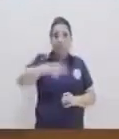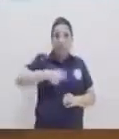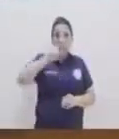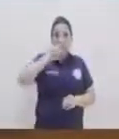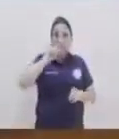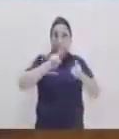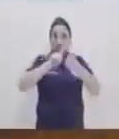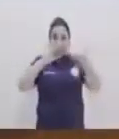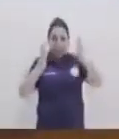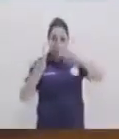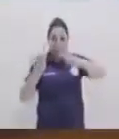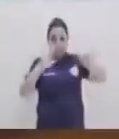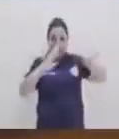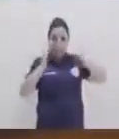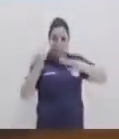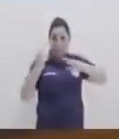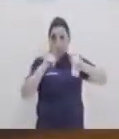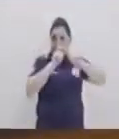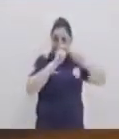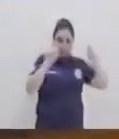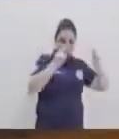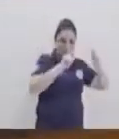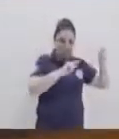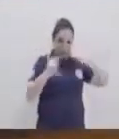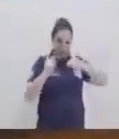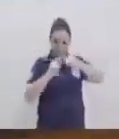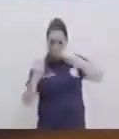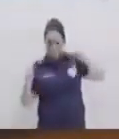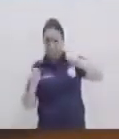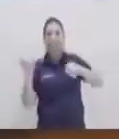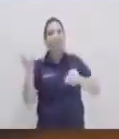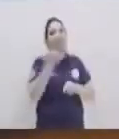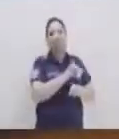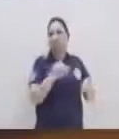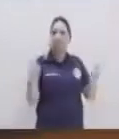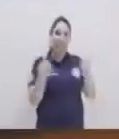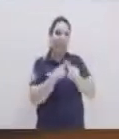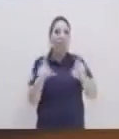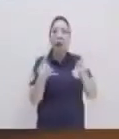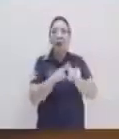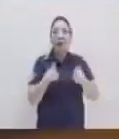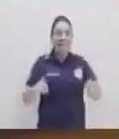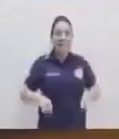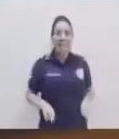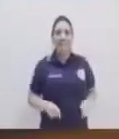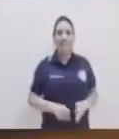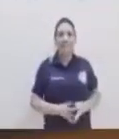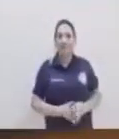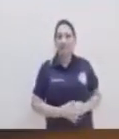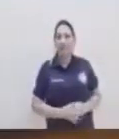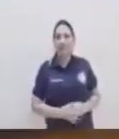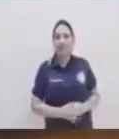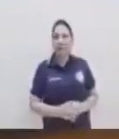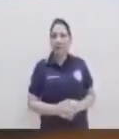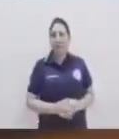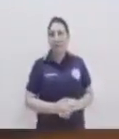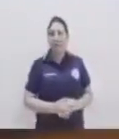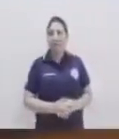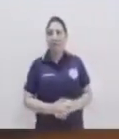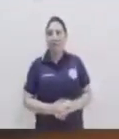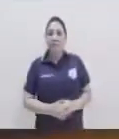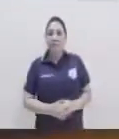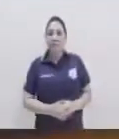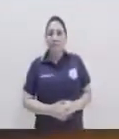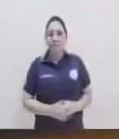comparar con la medida que tenemos del foco al vértice. Y podemos ver que el del foco al vértice mide la cuarta